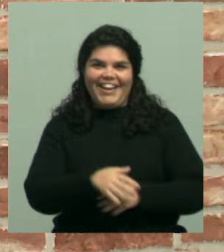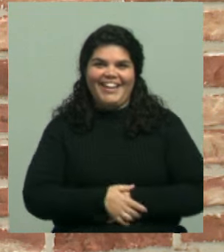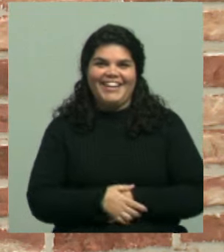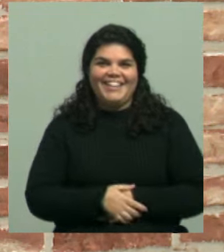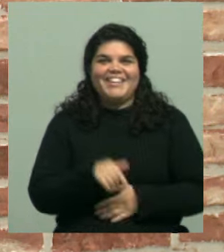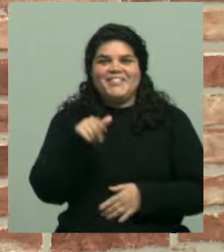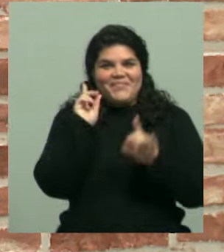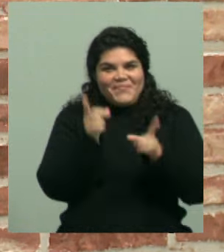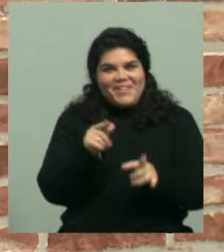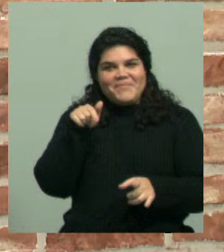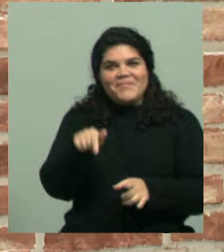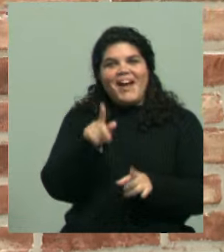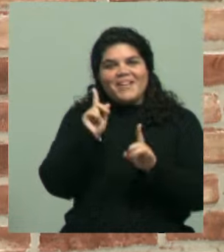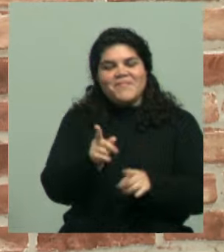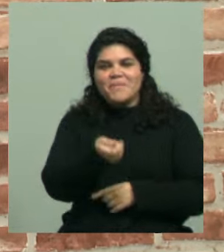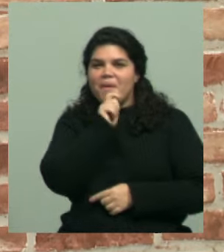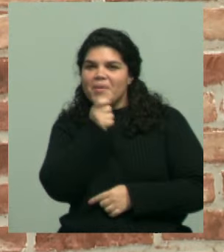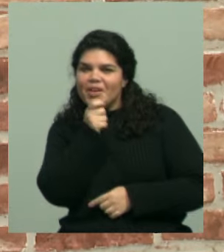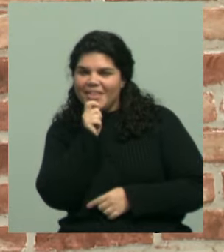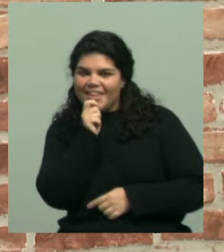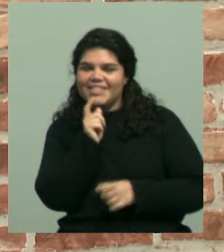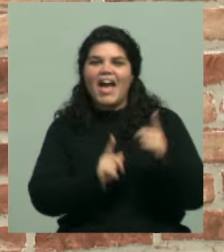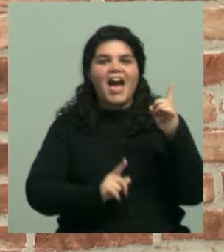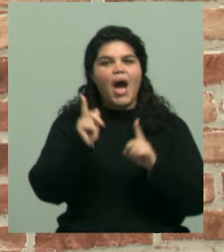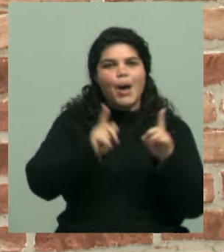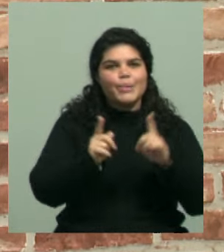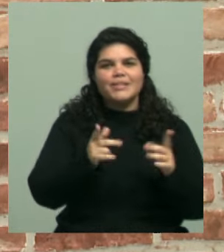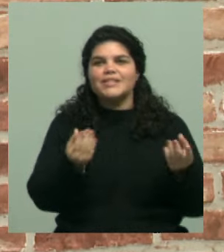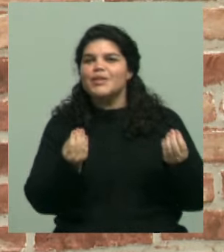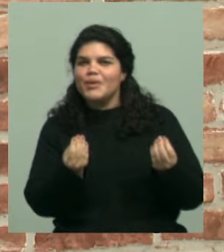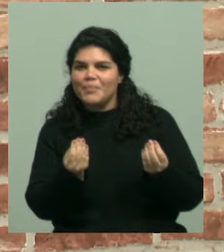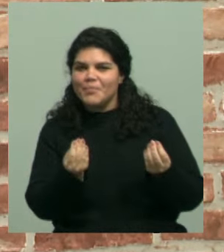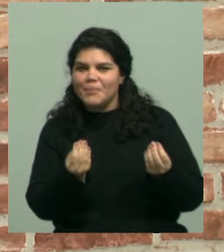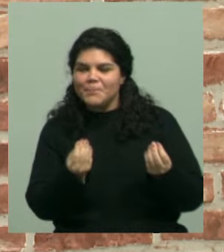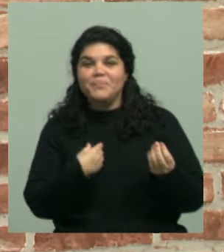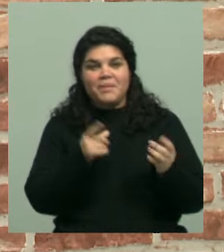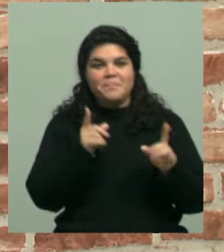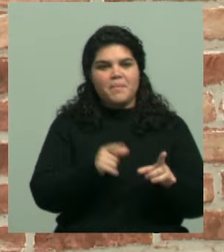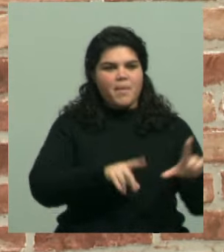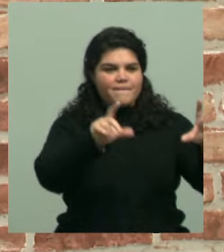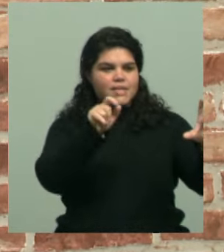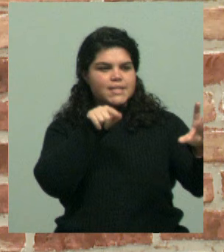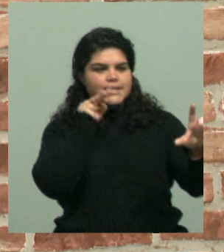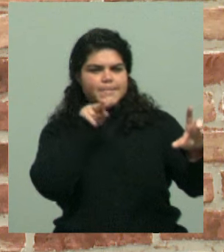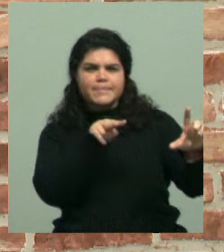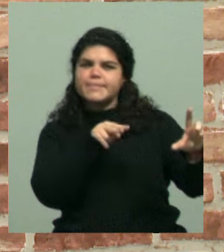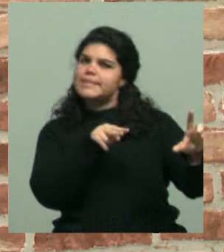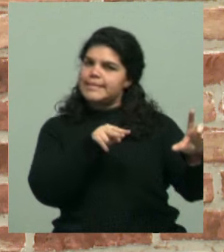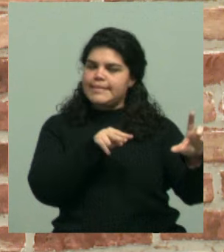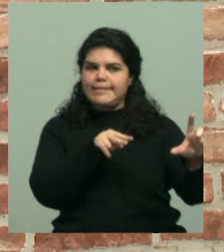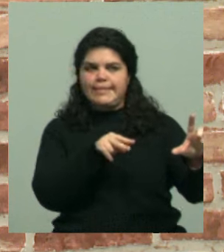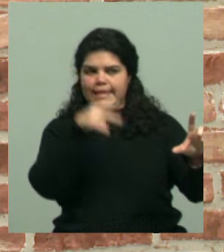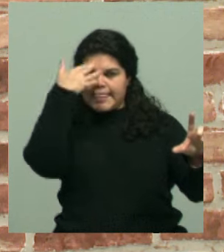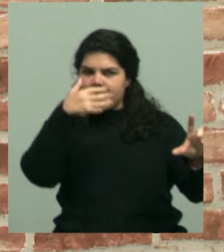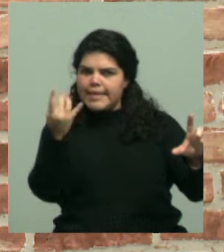periodistas que hacen de soporte y uno dice, son creadas por inteligencia artificial y la mirás 20 veces